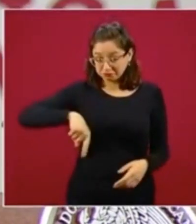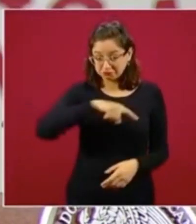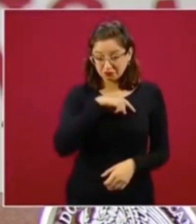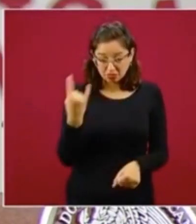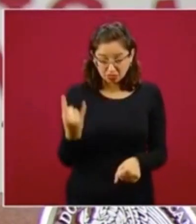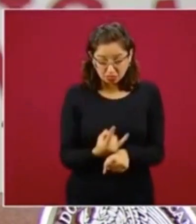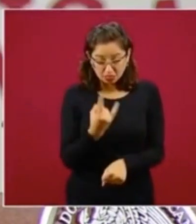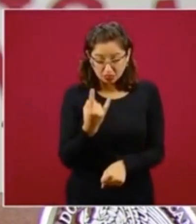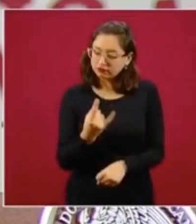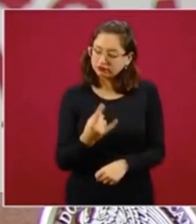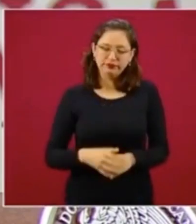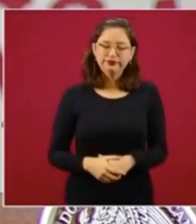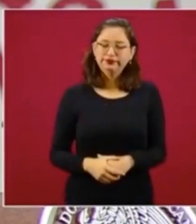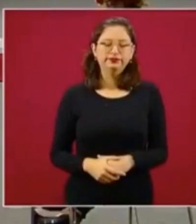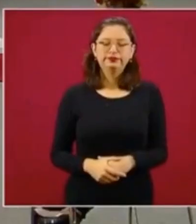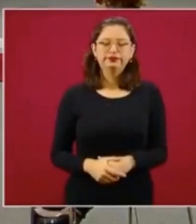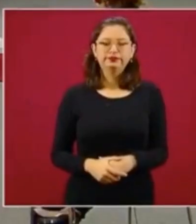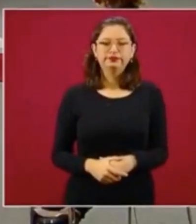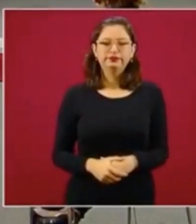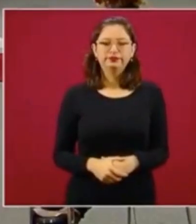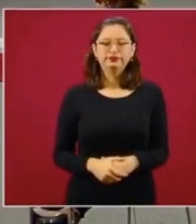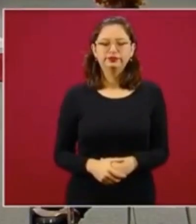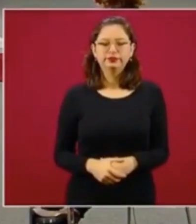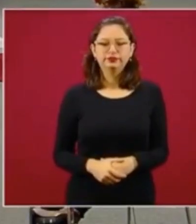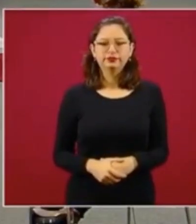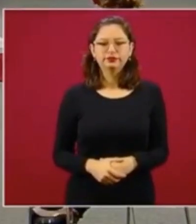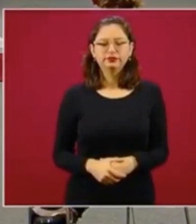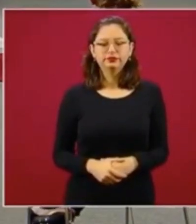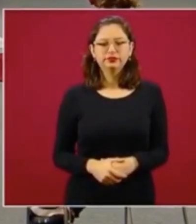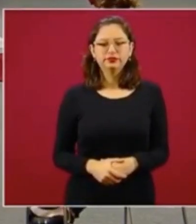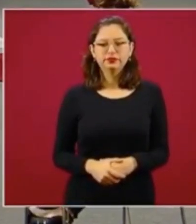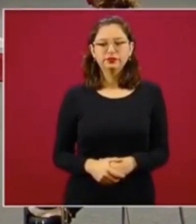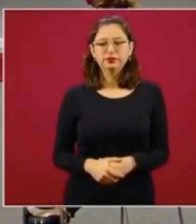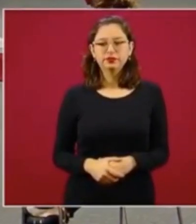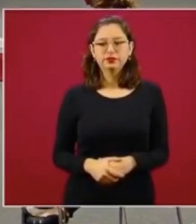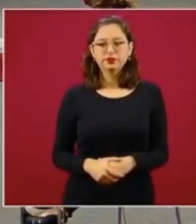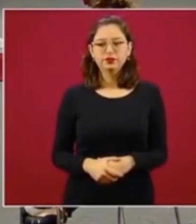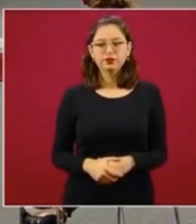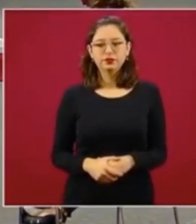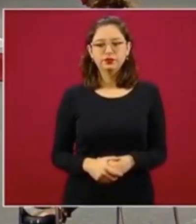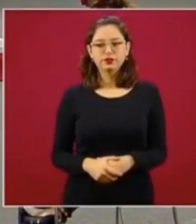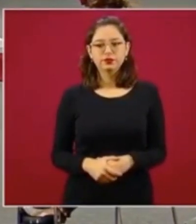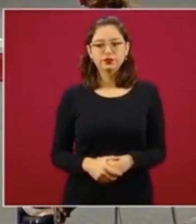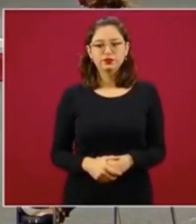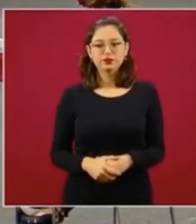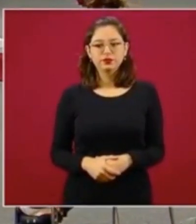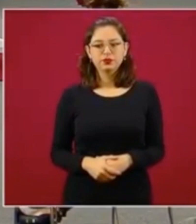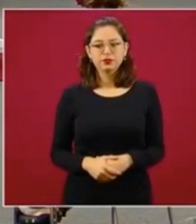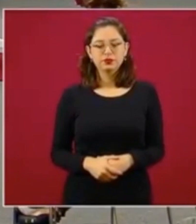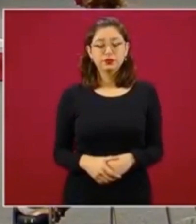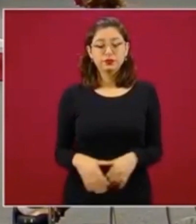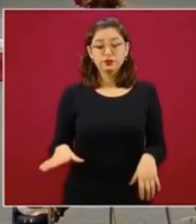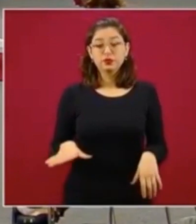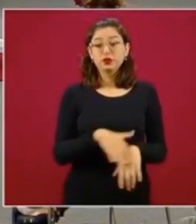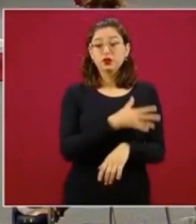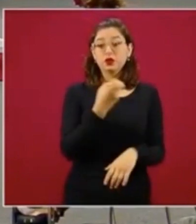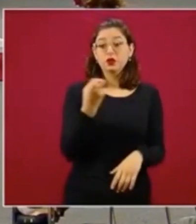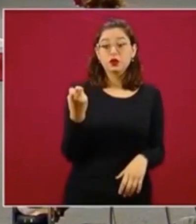porque eso